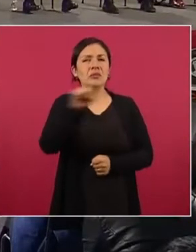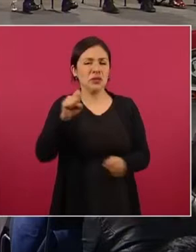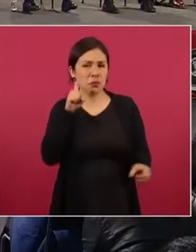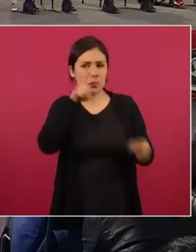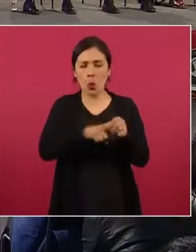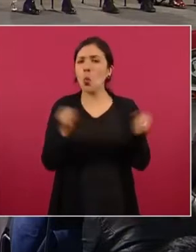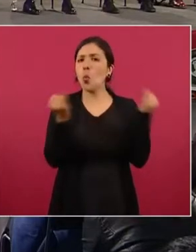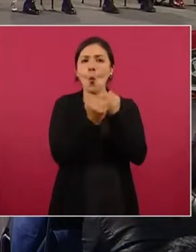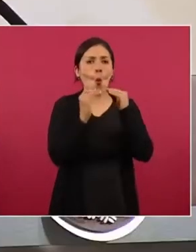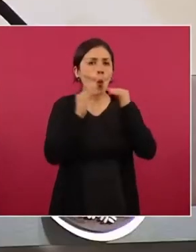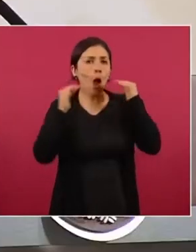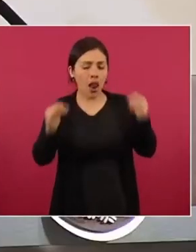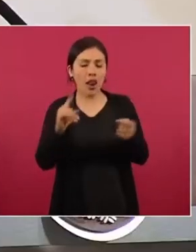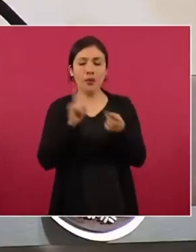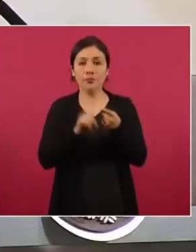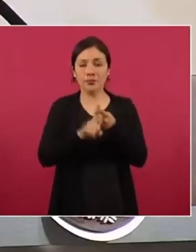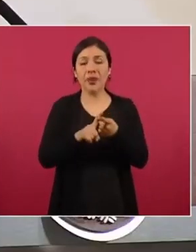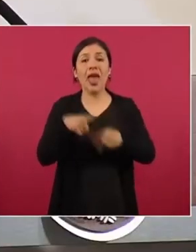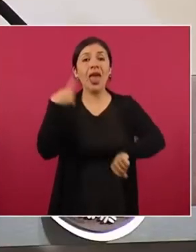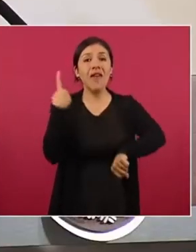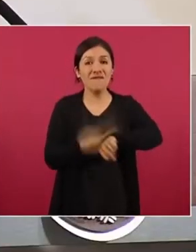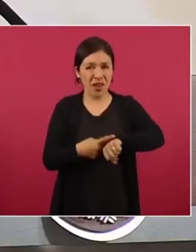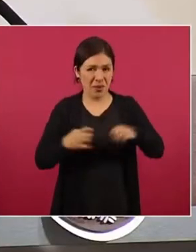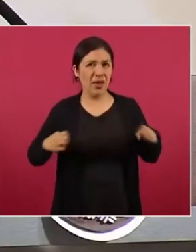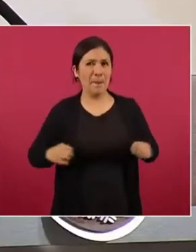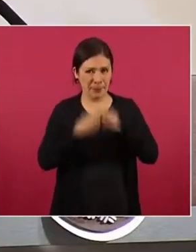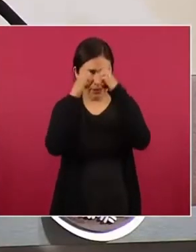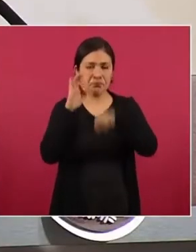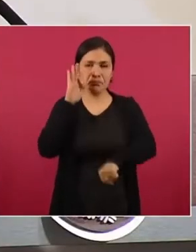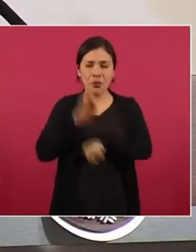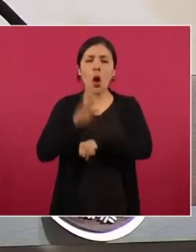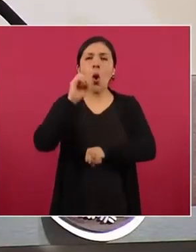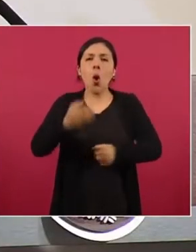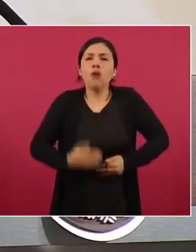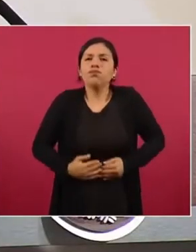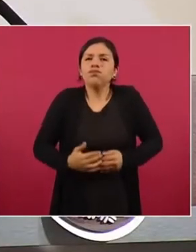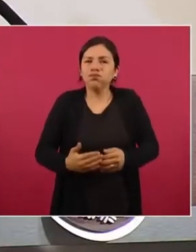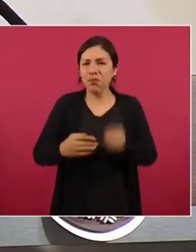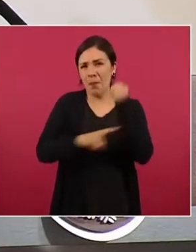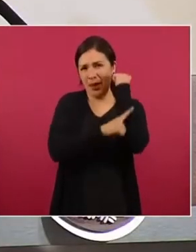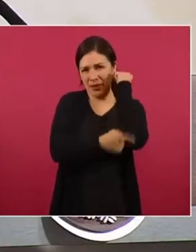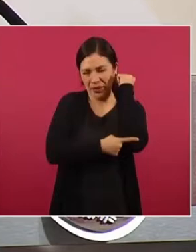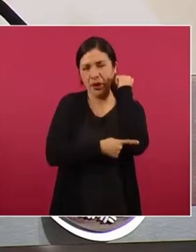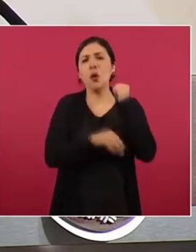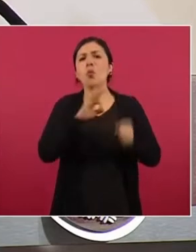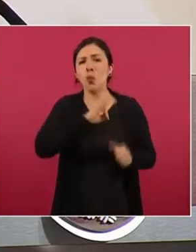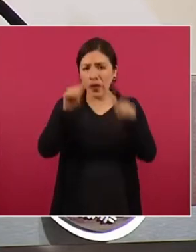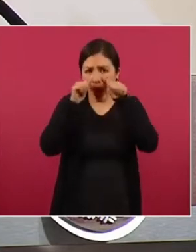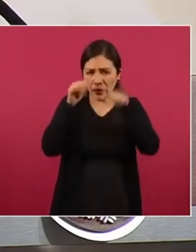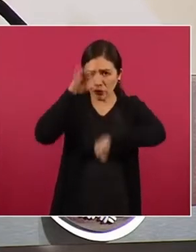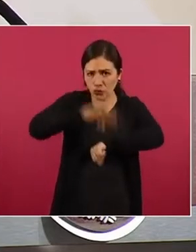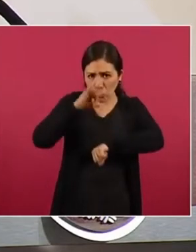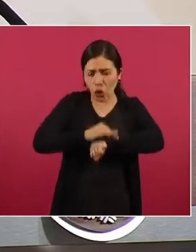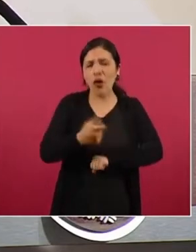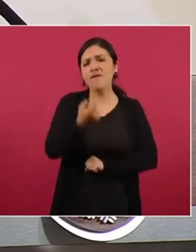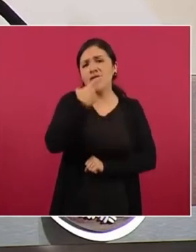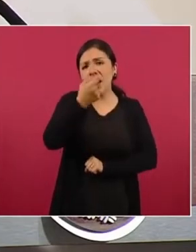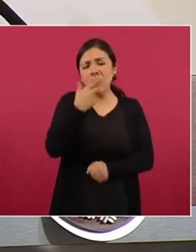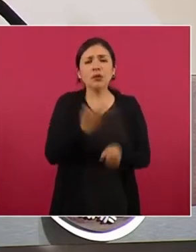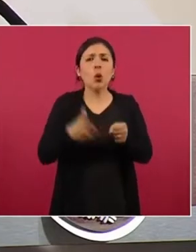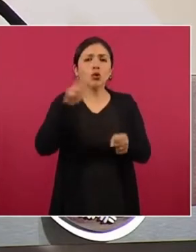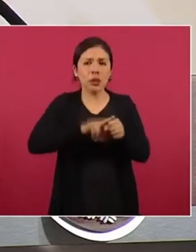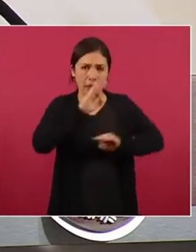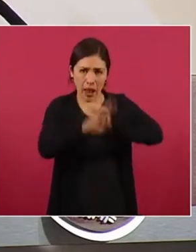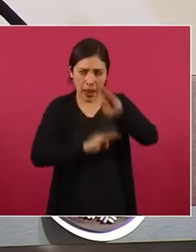Estos seguros son el Seguro de Enfermedades y Maternidad, que da acceso a la atención médica, farmacéutica y hospitalaria,